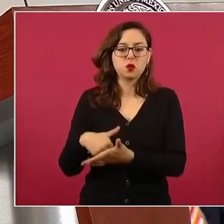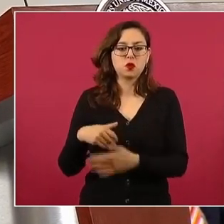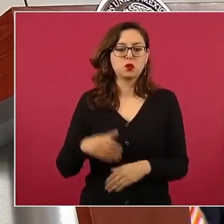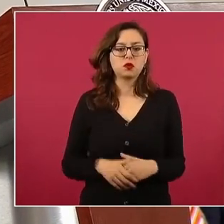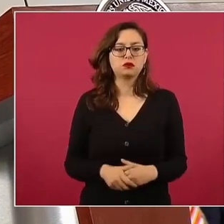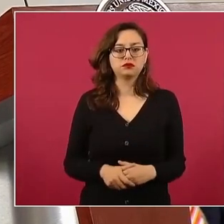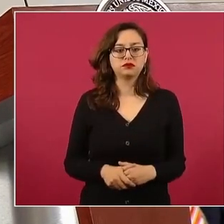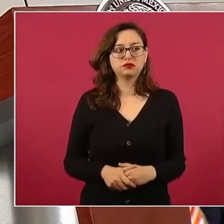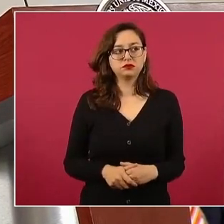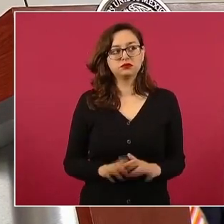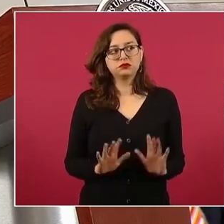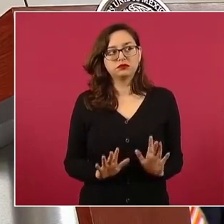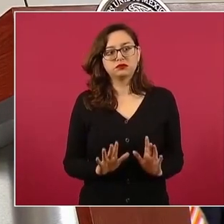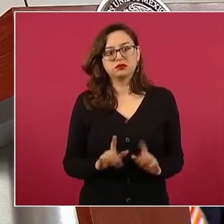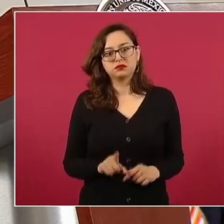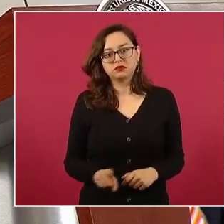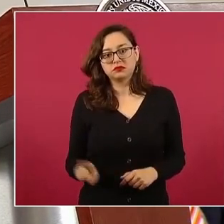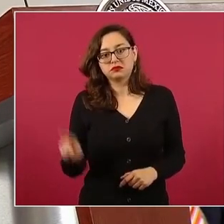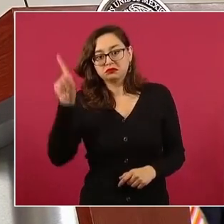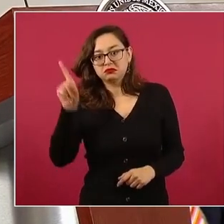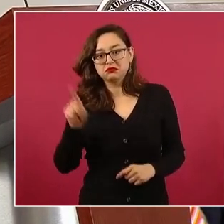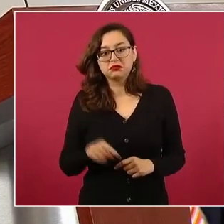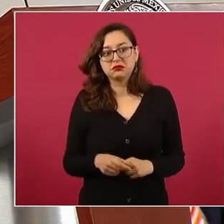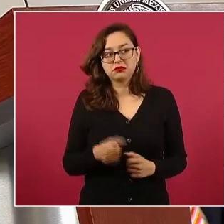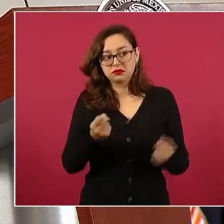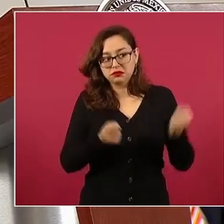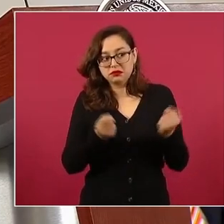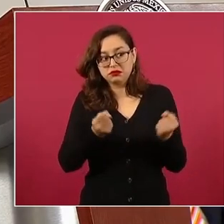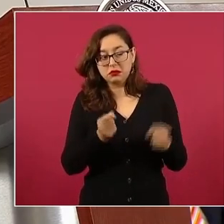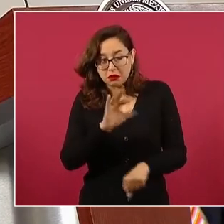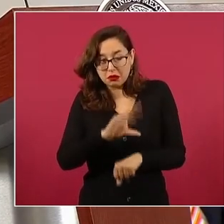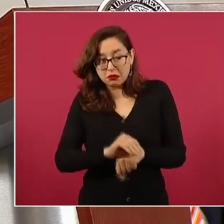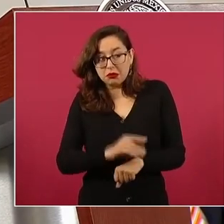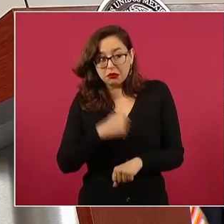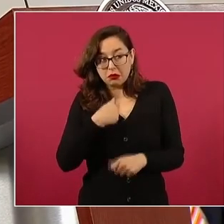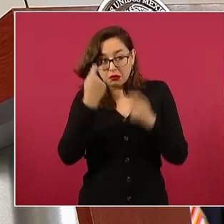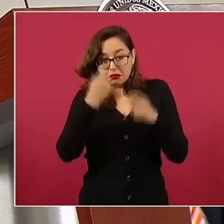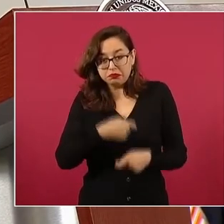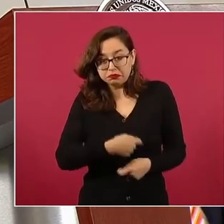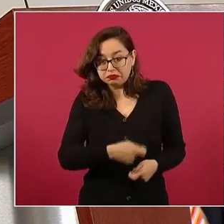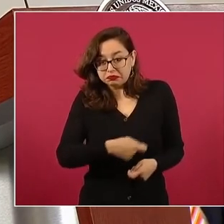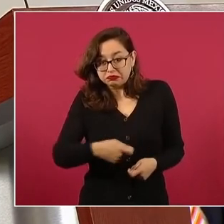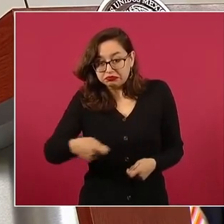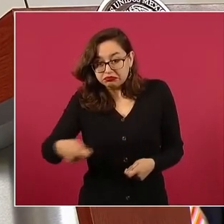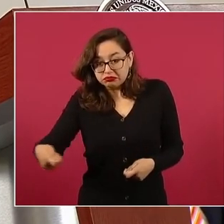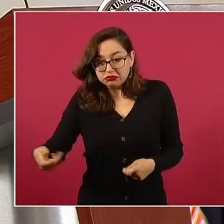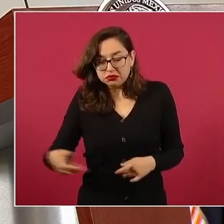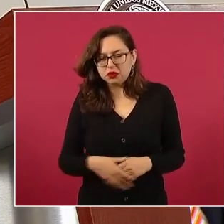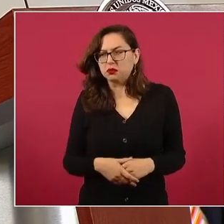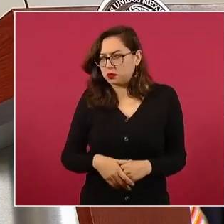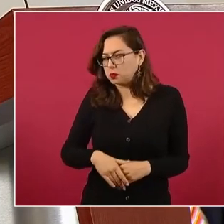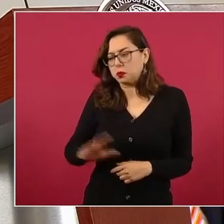pedía yo permiso al chofer y me dejaba. Y ahí